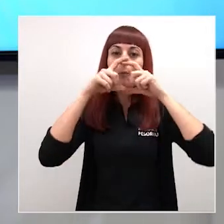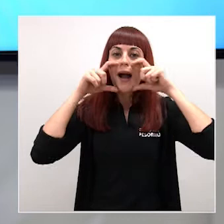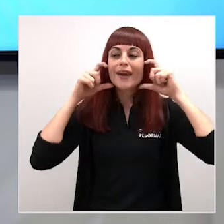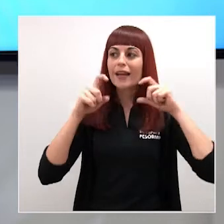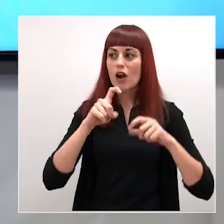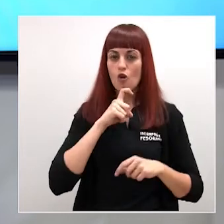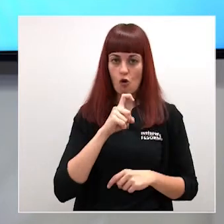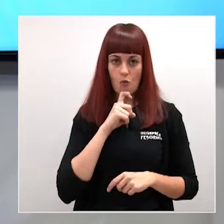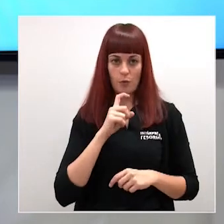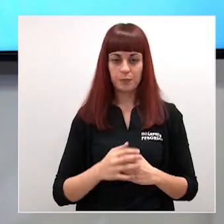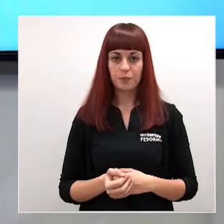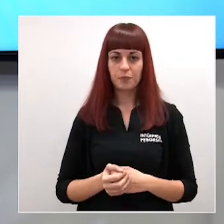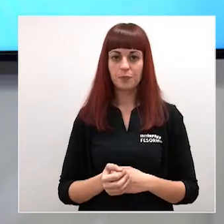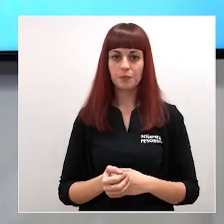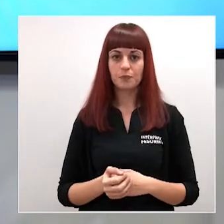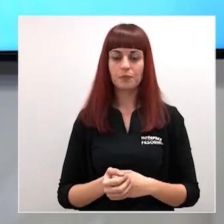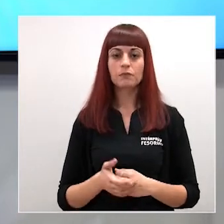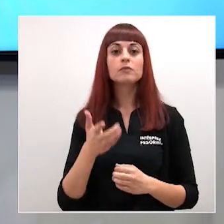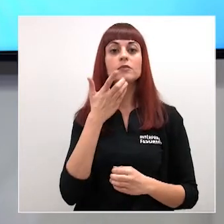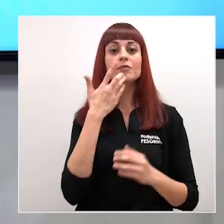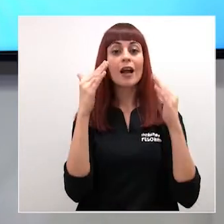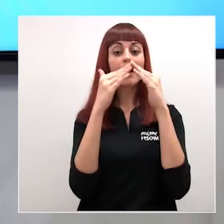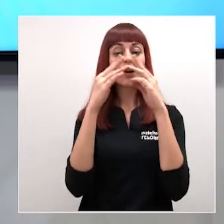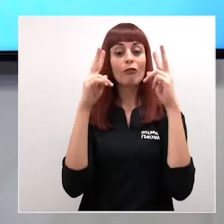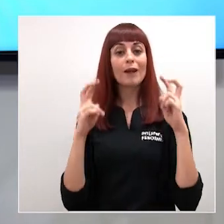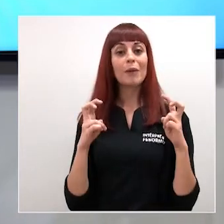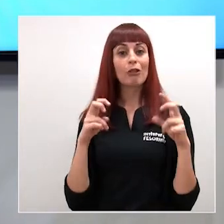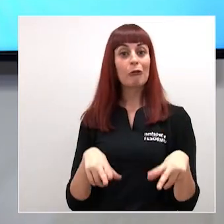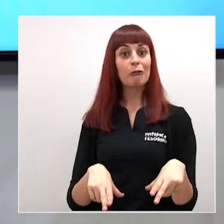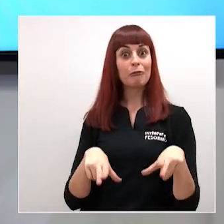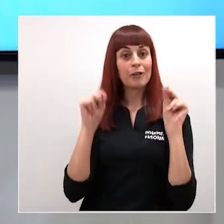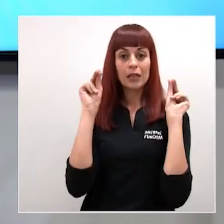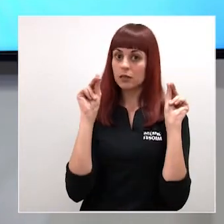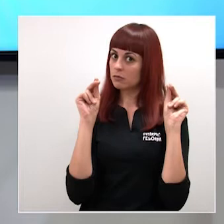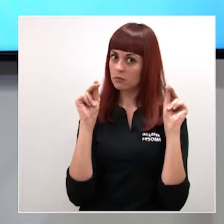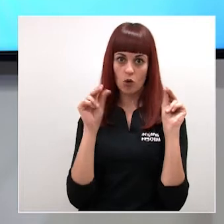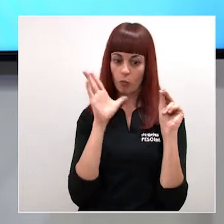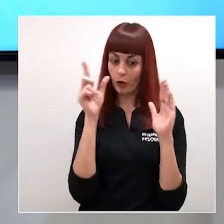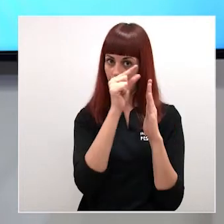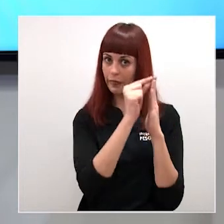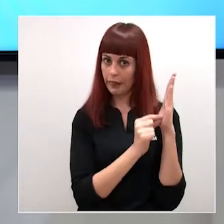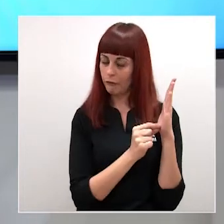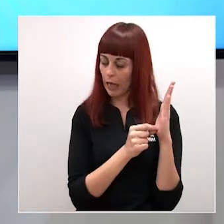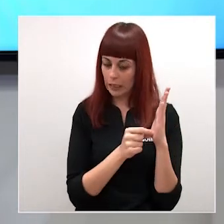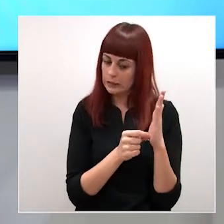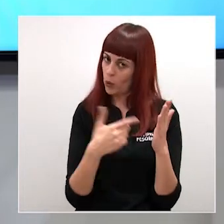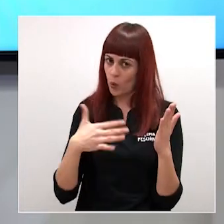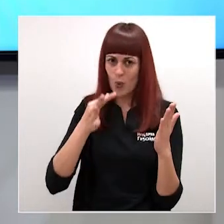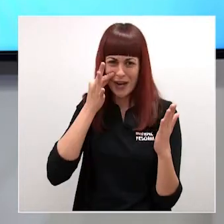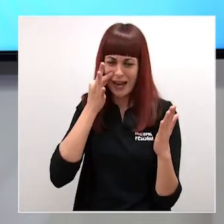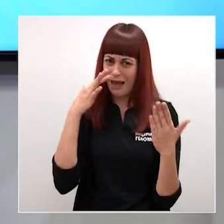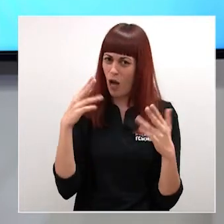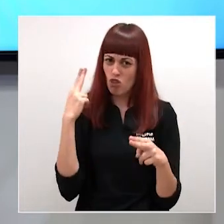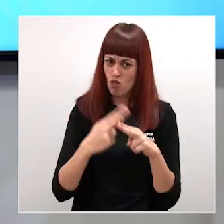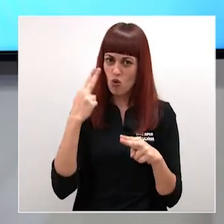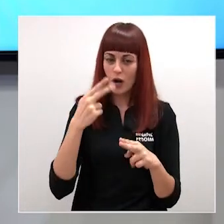podemos caer en la falsa apariencia de que el confinamiento ha acabado pues el parte de cifra nos devuelve a la cruda realidad y nos